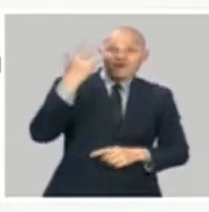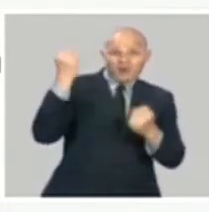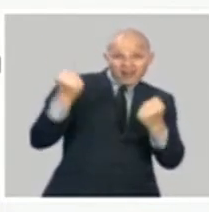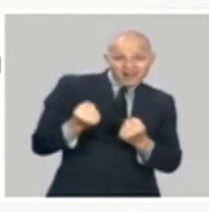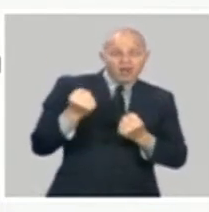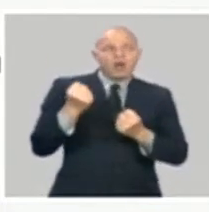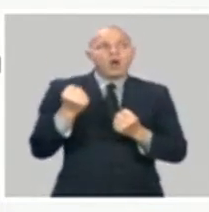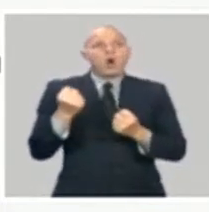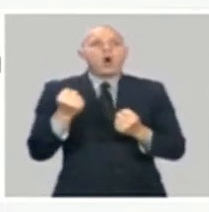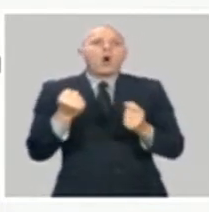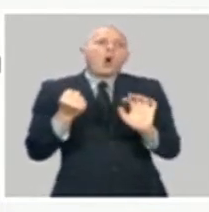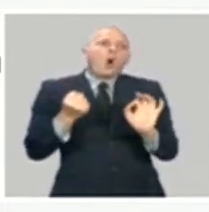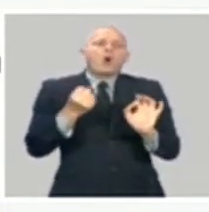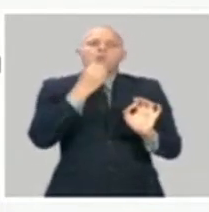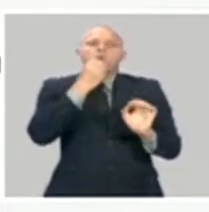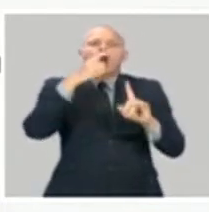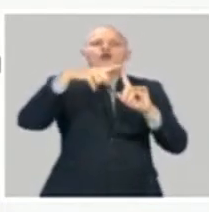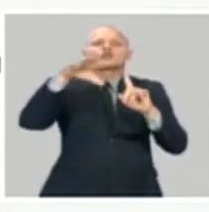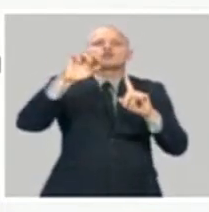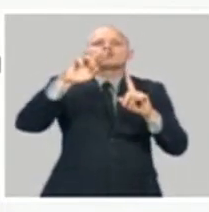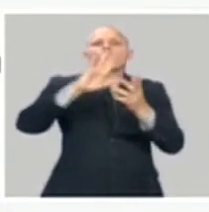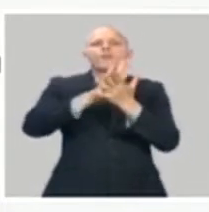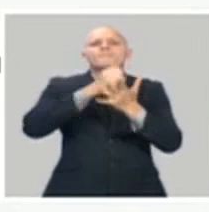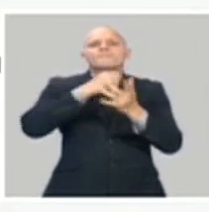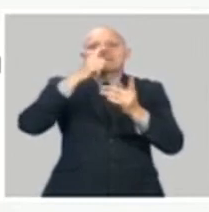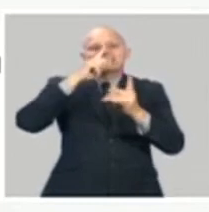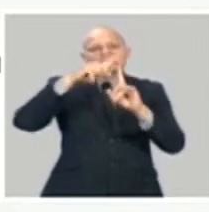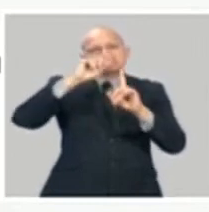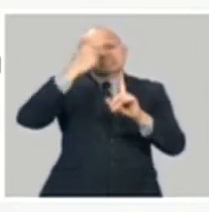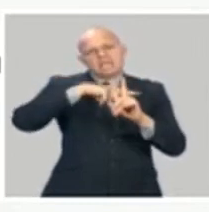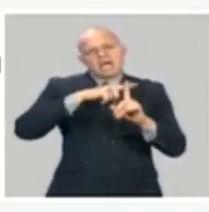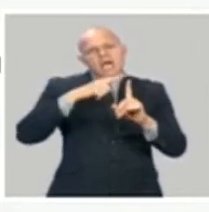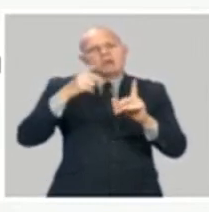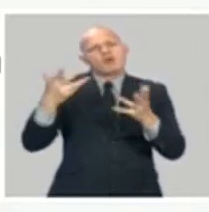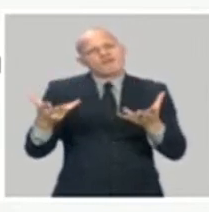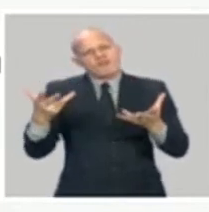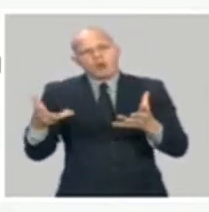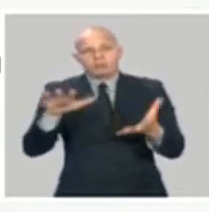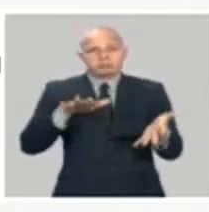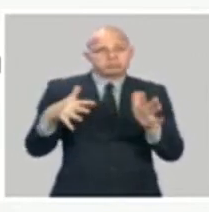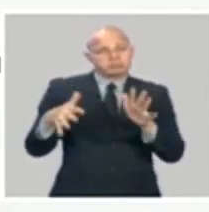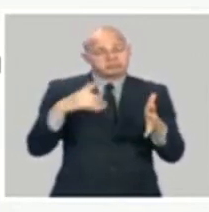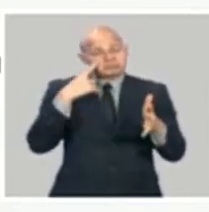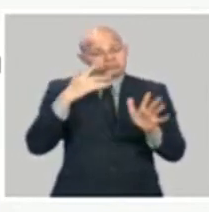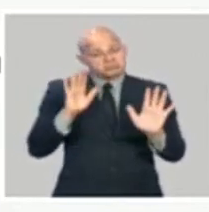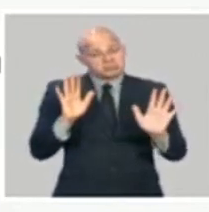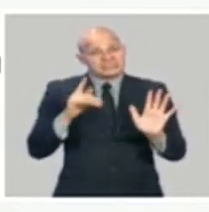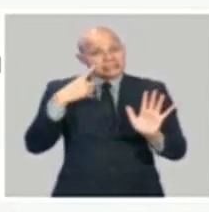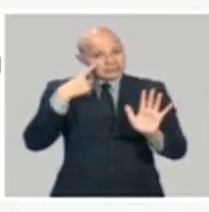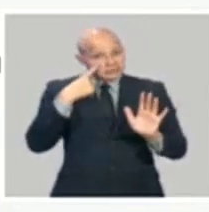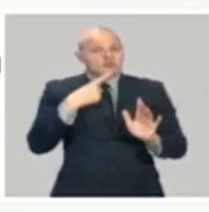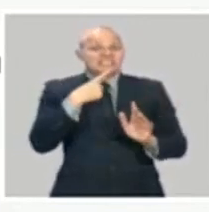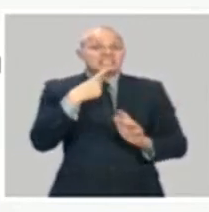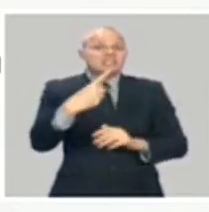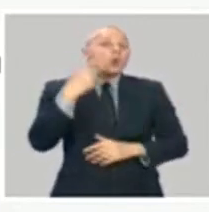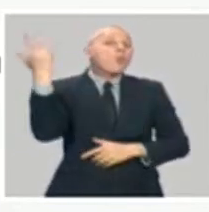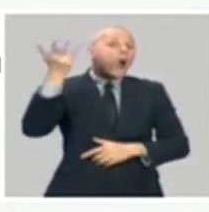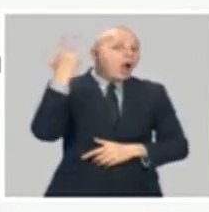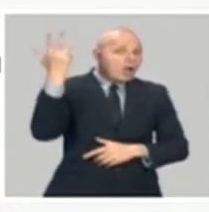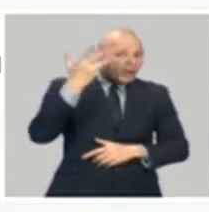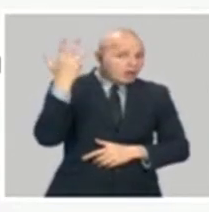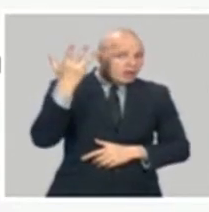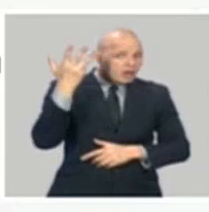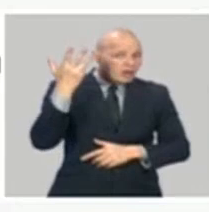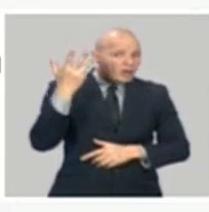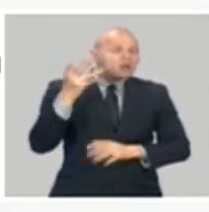85% de probabilidad. Y de que nos afecte un huracán, estoy descontando aquí las tormentas tropicales, entonces